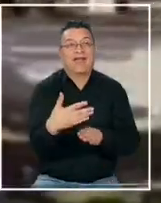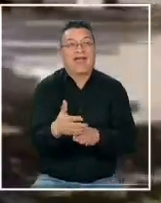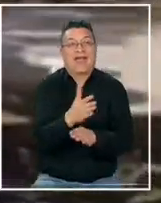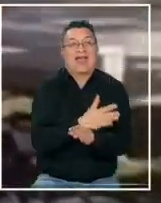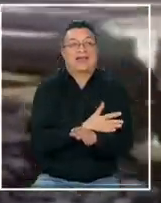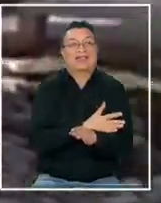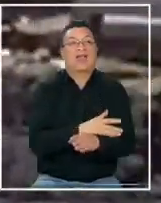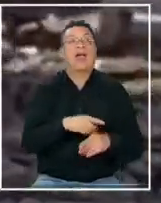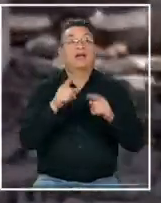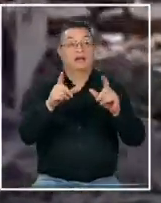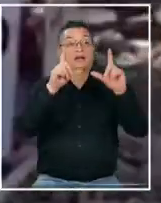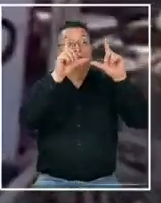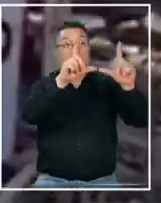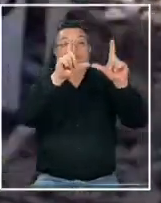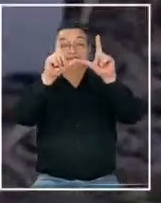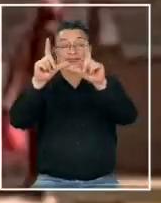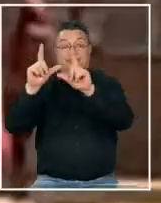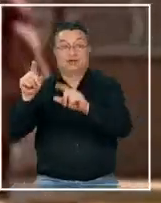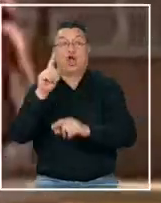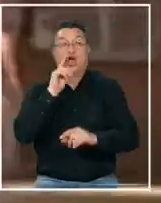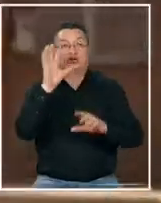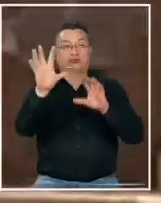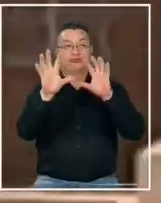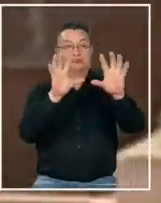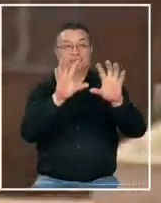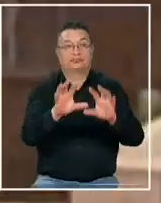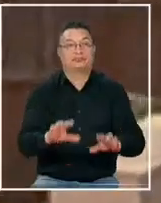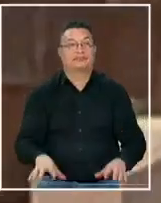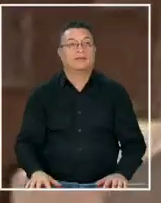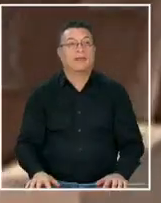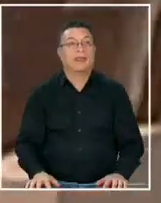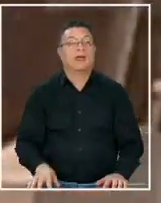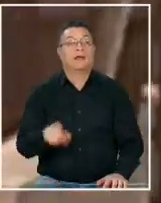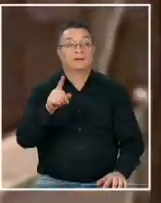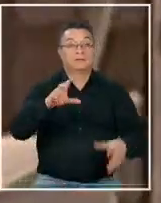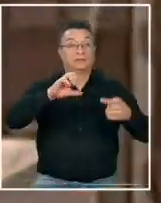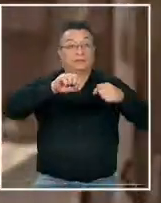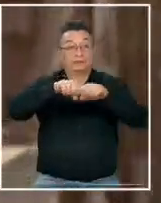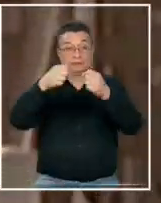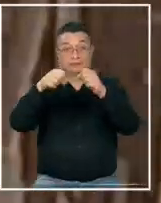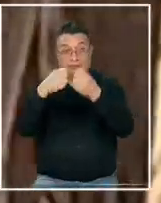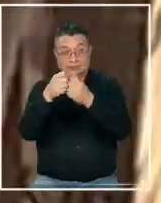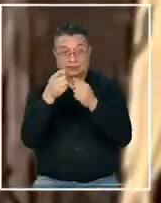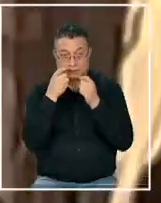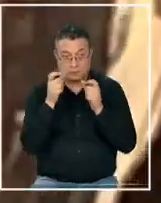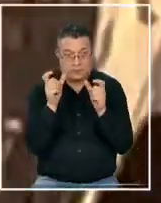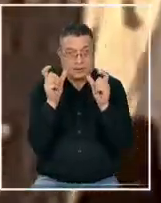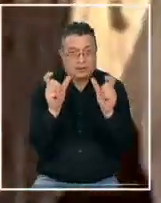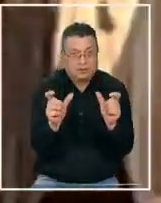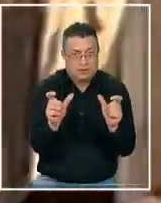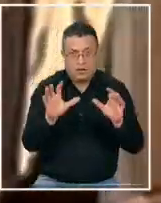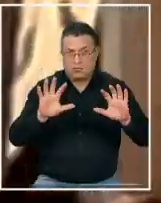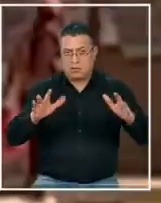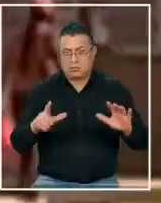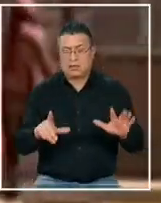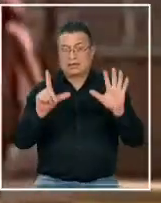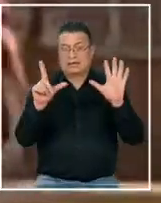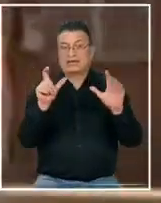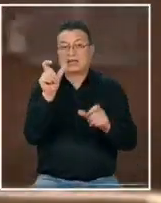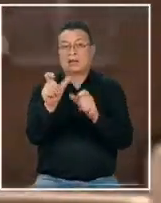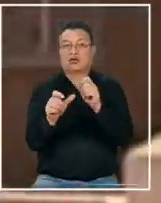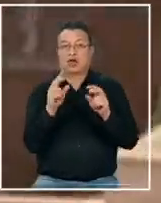pueden ver, hay algunos carteles que han puesto acá. sus ruinas son custodiadas por al menos siete